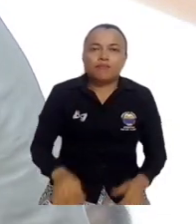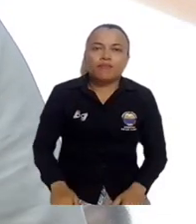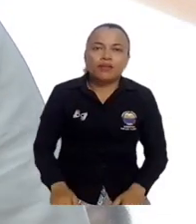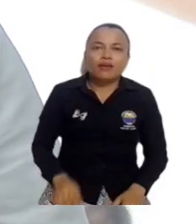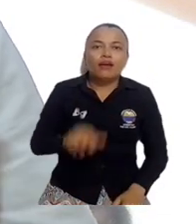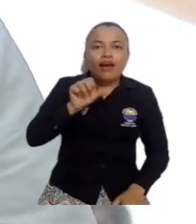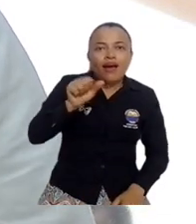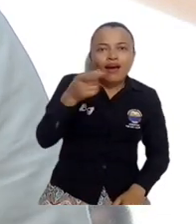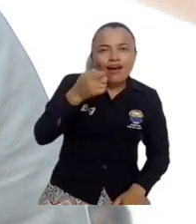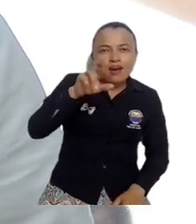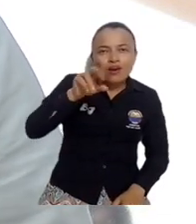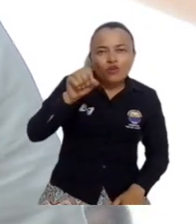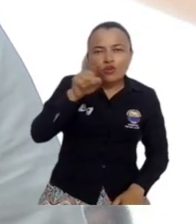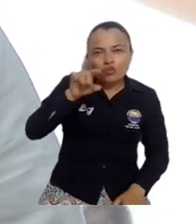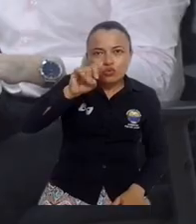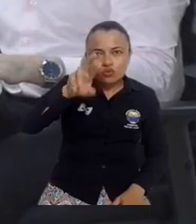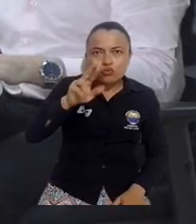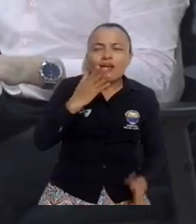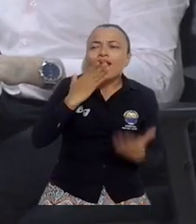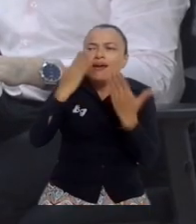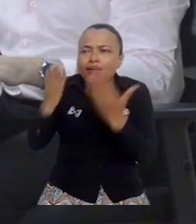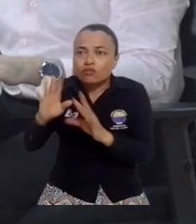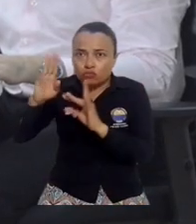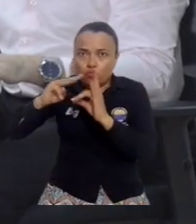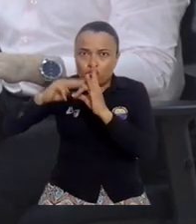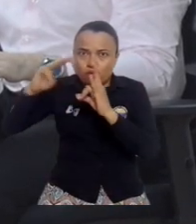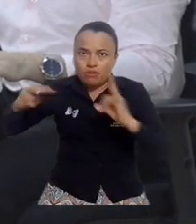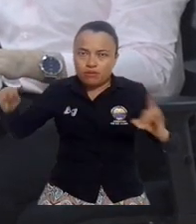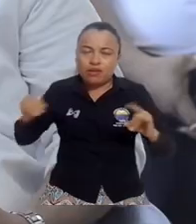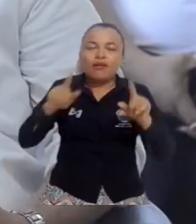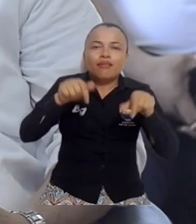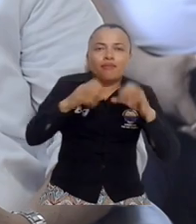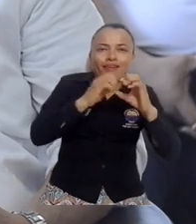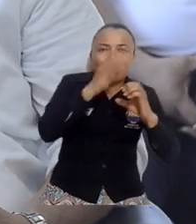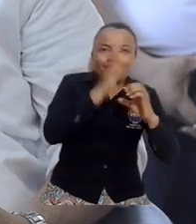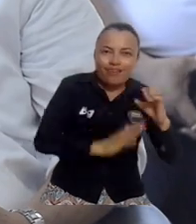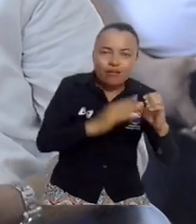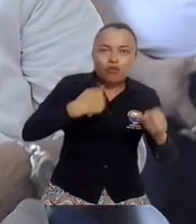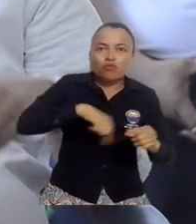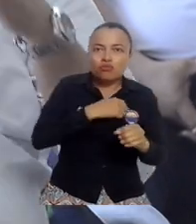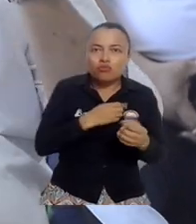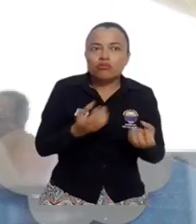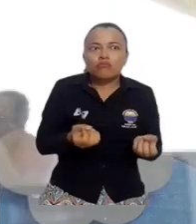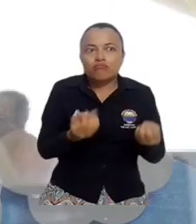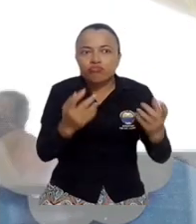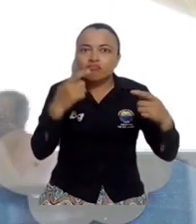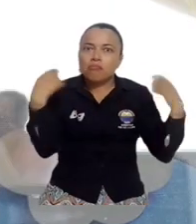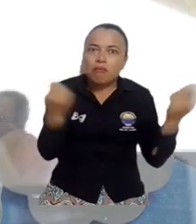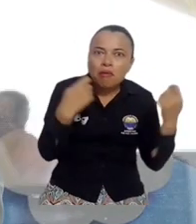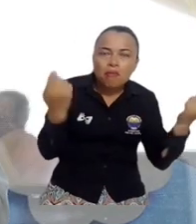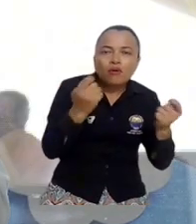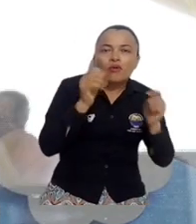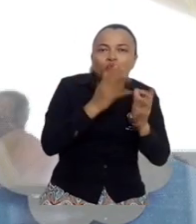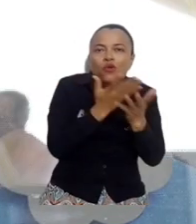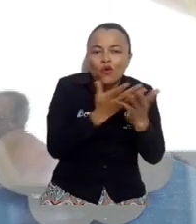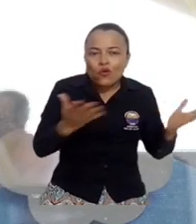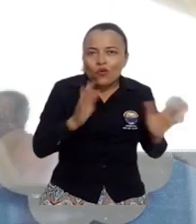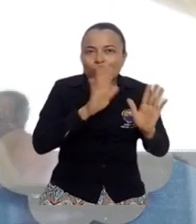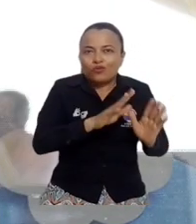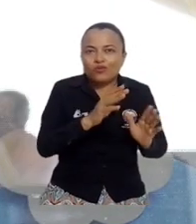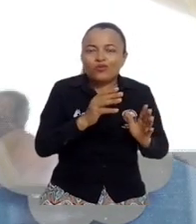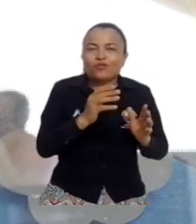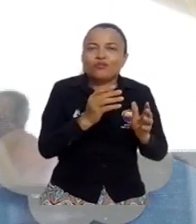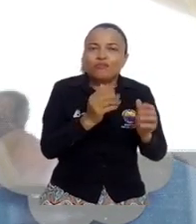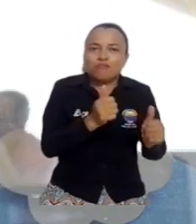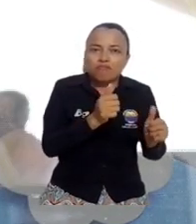muy agradecido tanto con la Universidad de Magdalena como la Cámara de Comercio. Podemos ya ofertar hortalizas y especies orgánicas producidas en